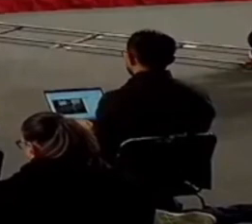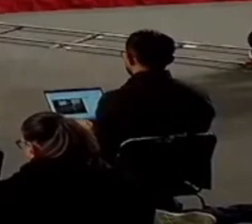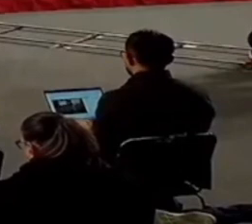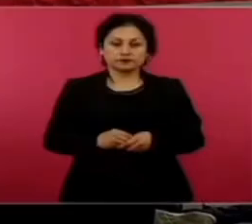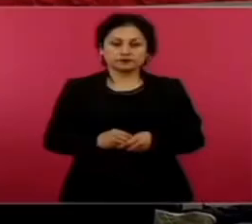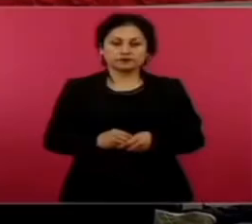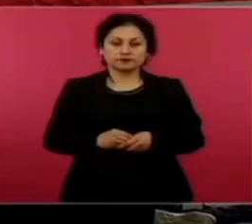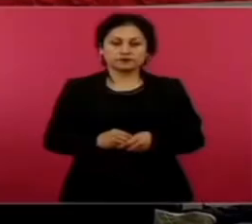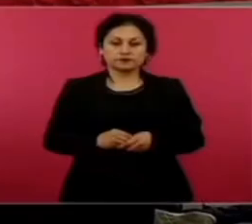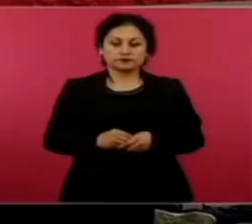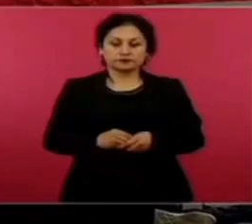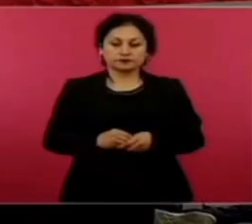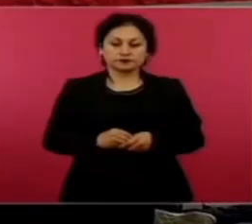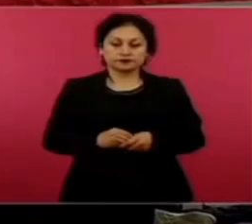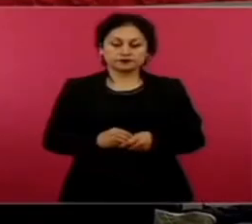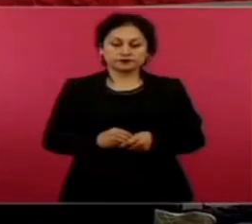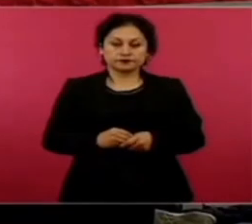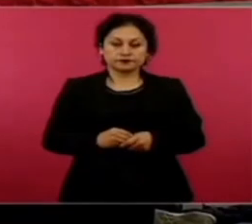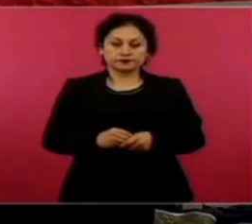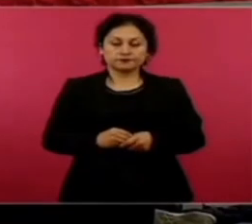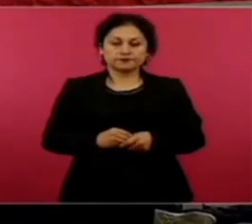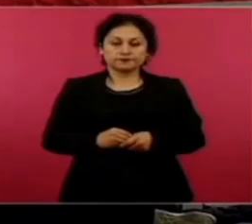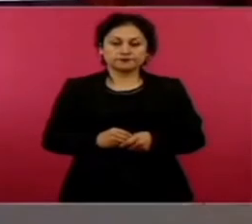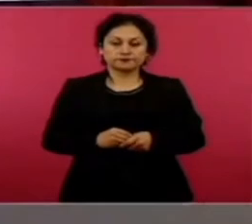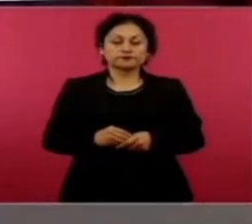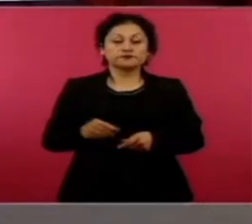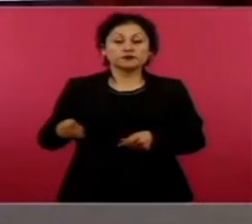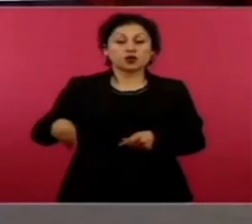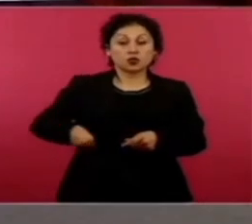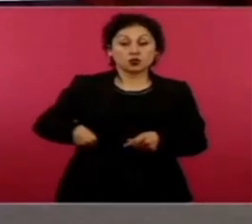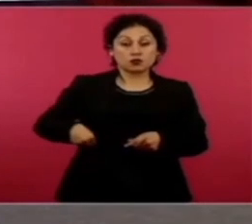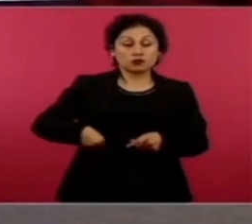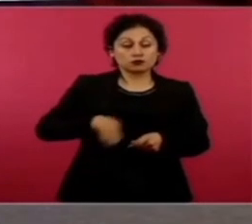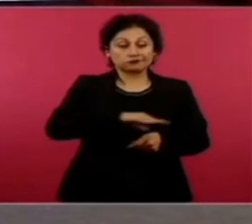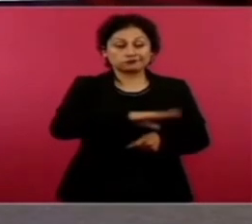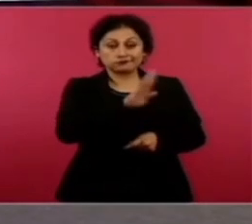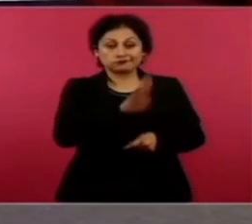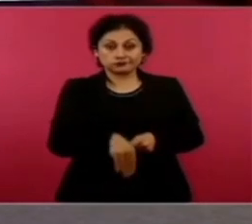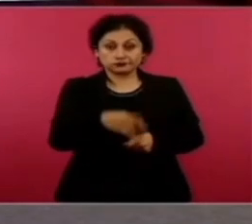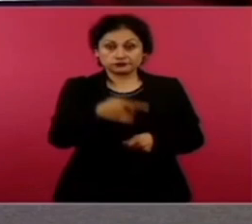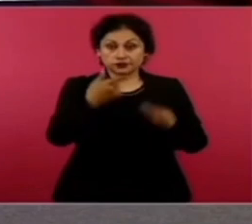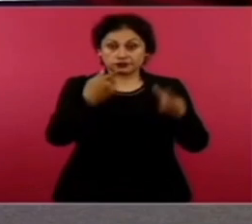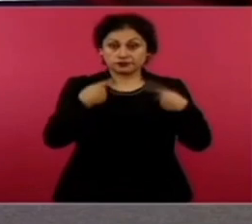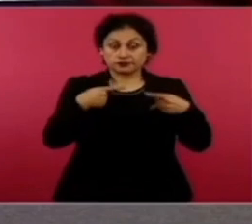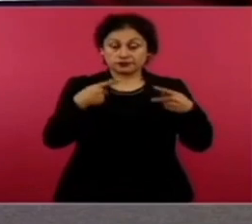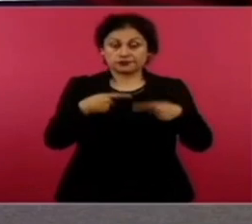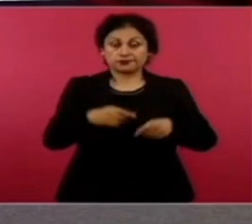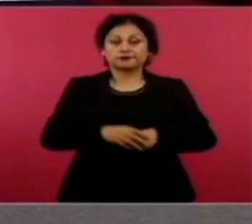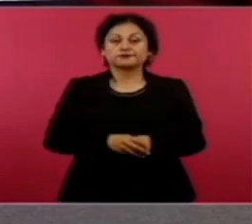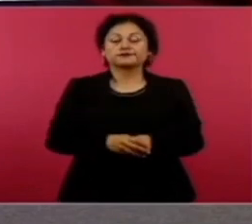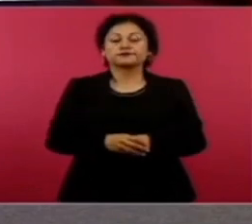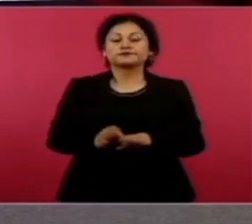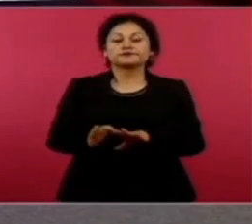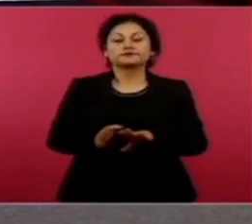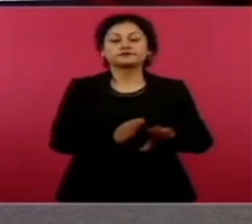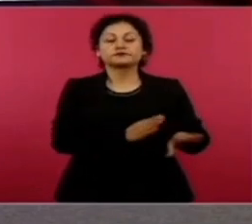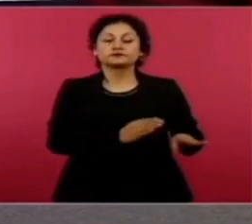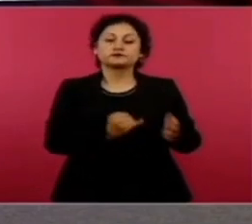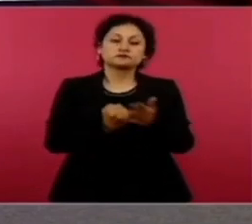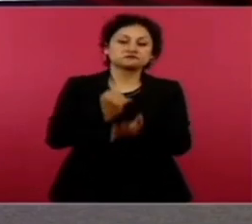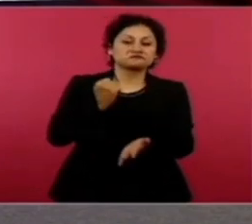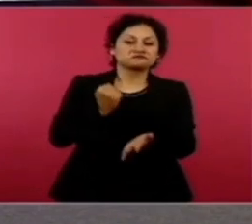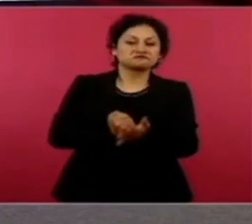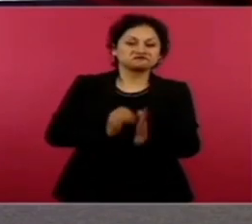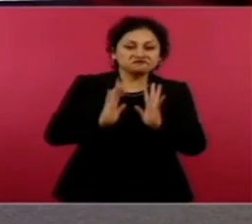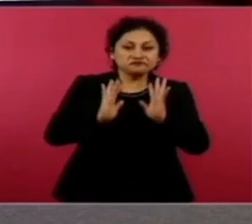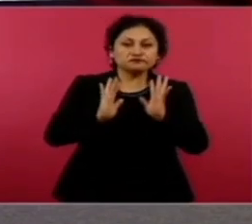y José Roberto, sentenciados a 57 años y seis meses de prisión por su responsabilidad en el